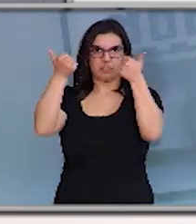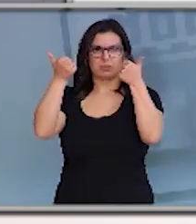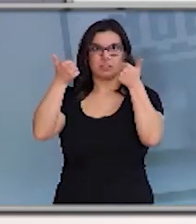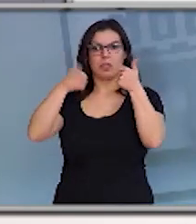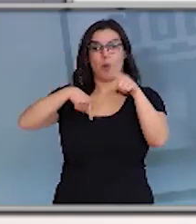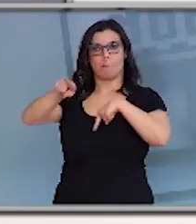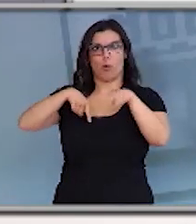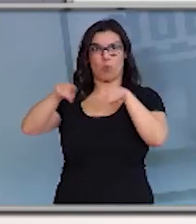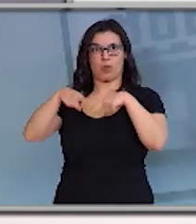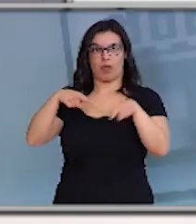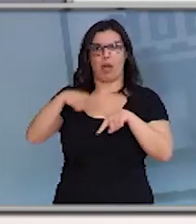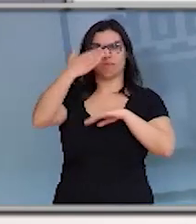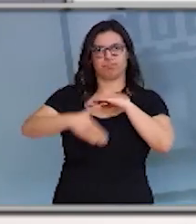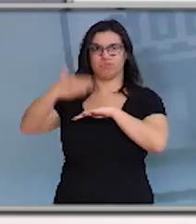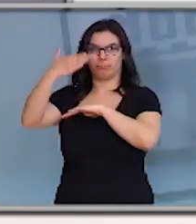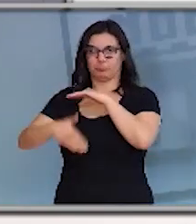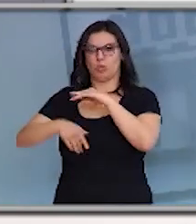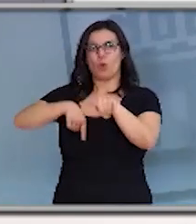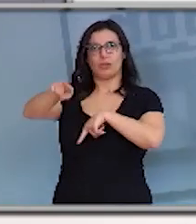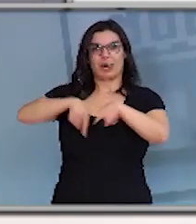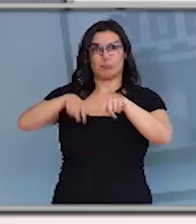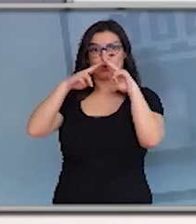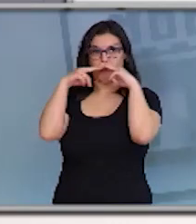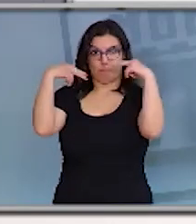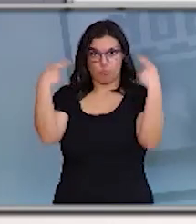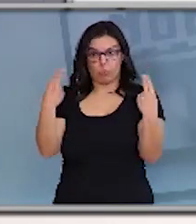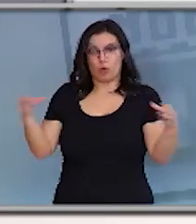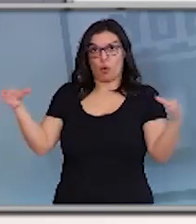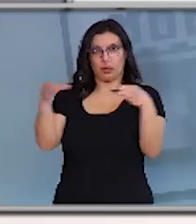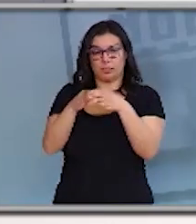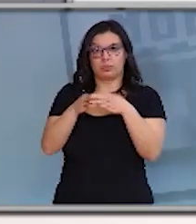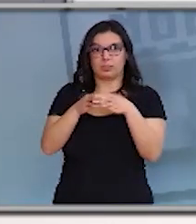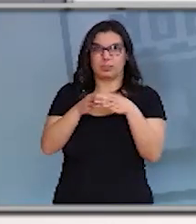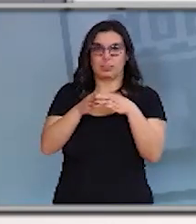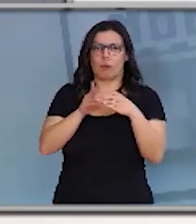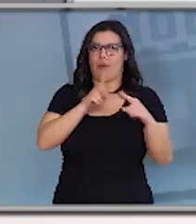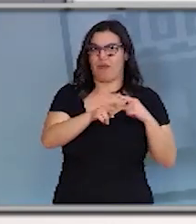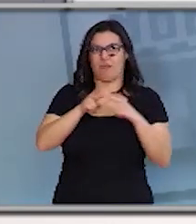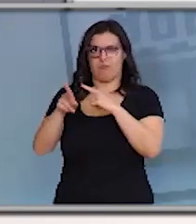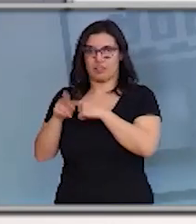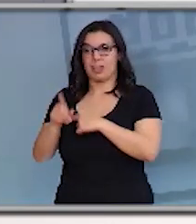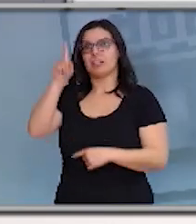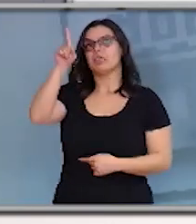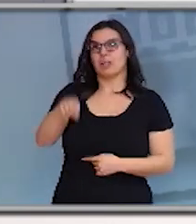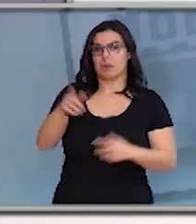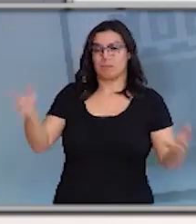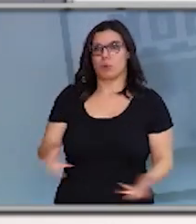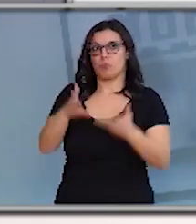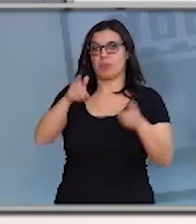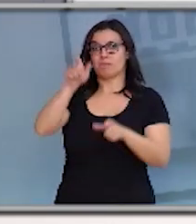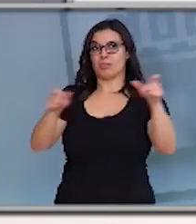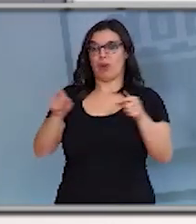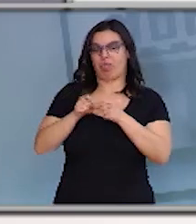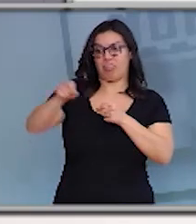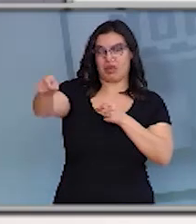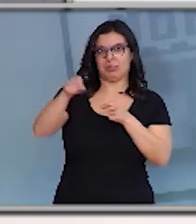movilidade e de utilización do transporte público colectivo, promover o distanciamento das persoas que eviten, o